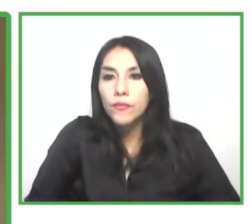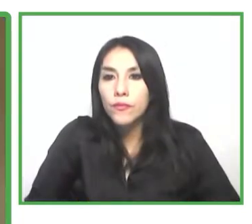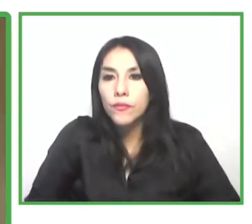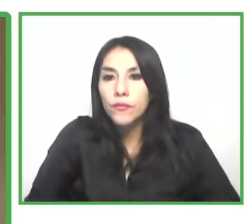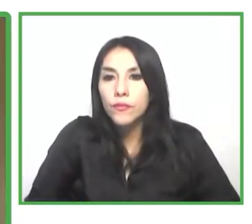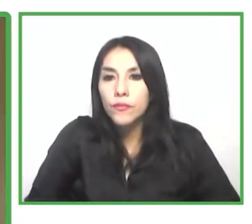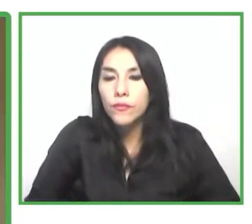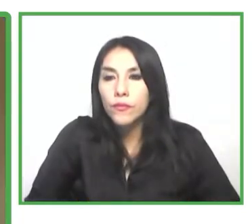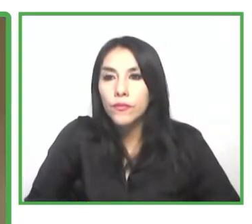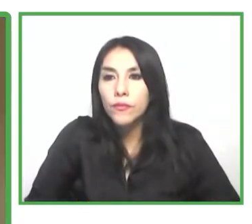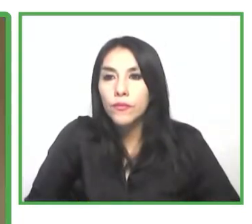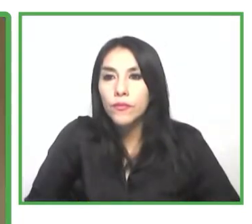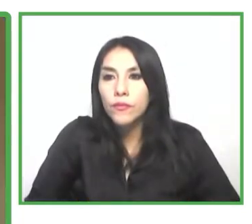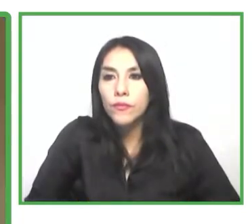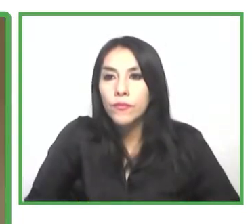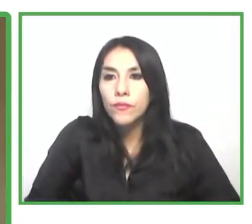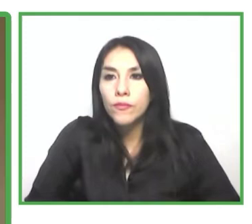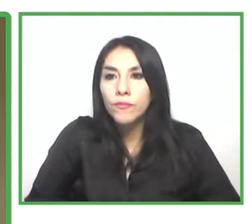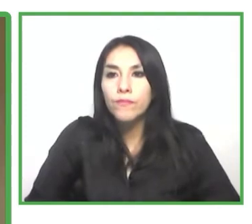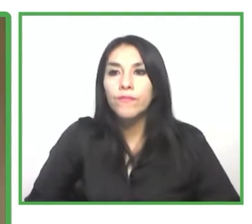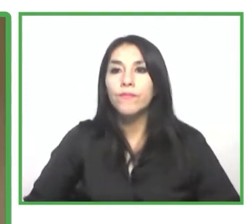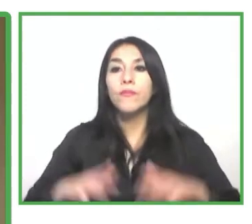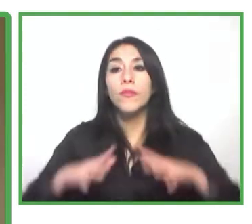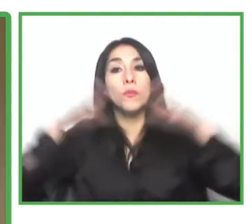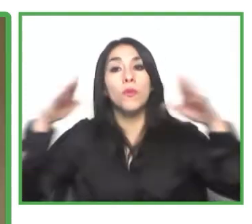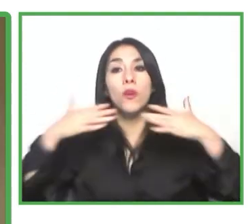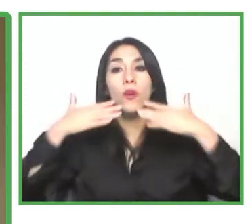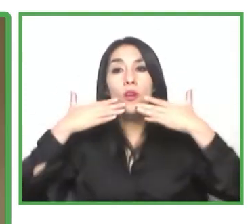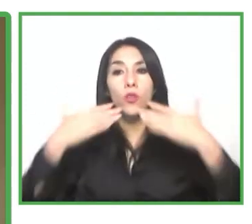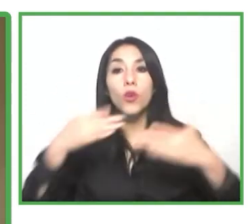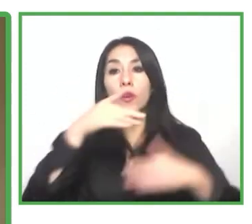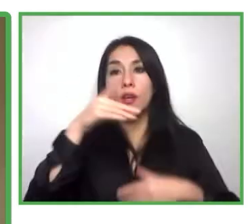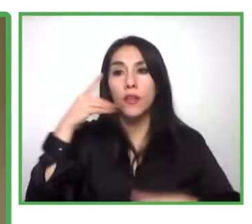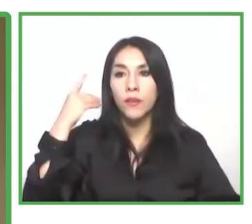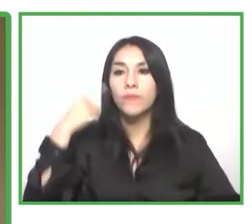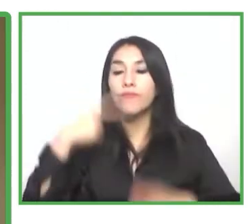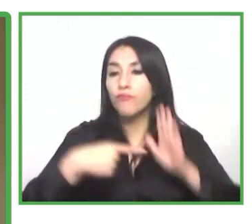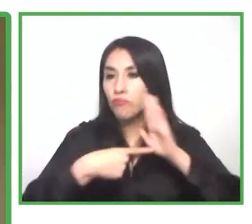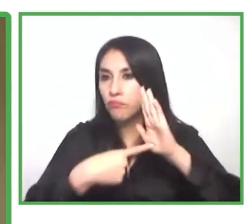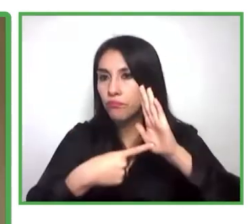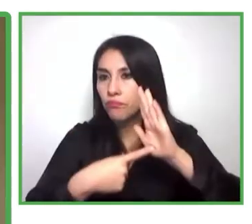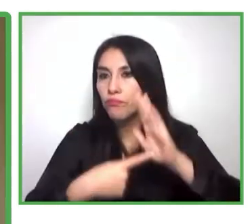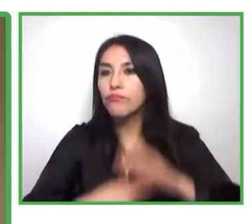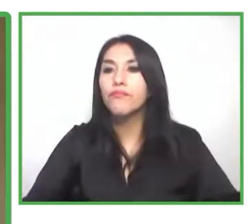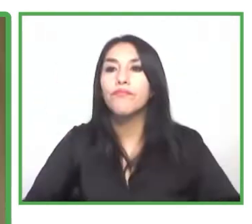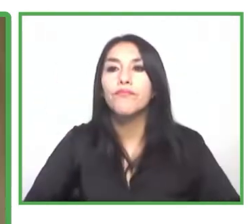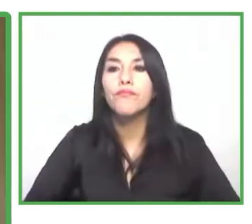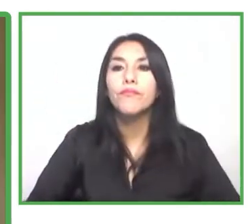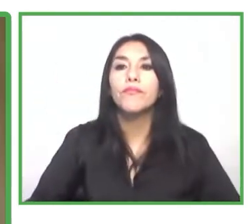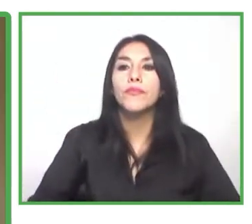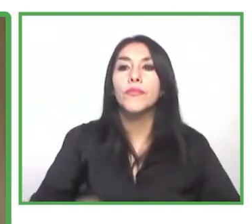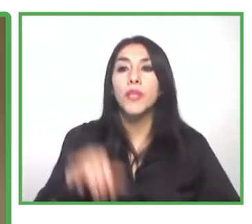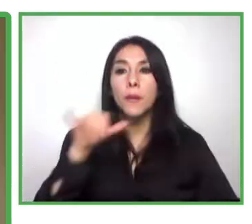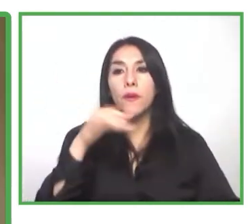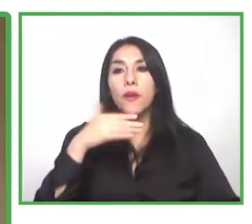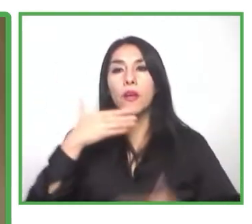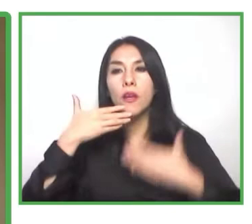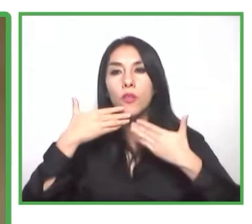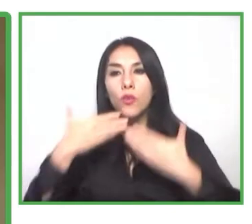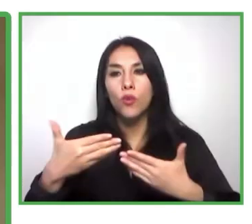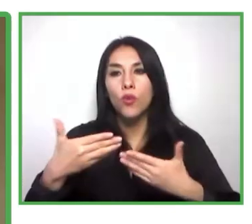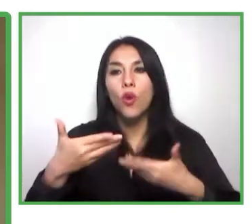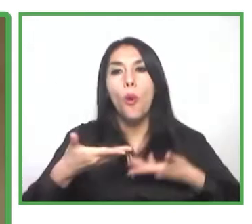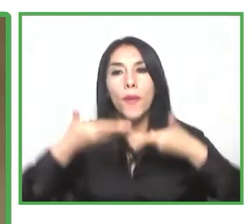Bueno, muchas gracias Diego por la presentación y agradecer también por la invitación a CiroProject y a